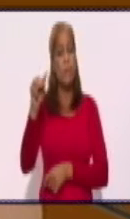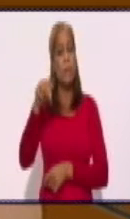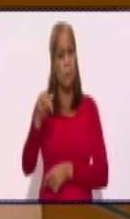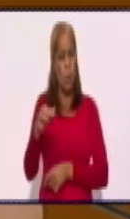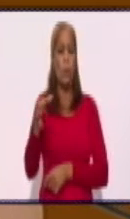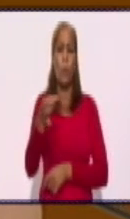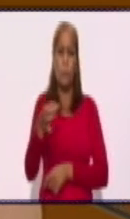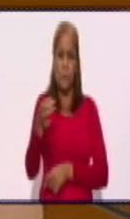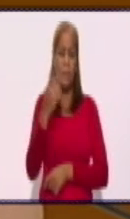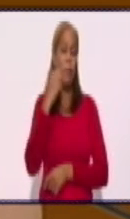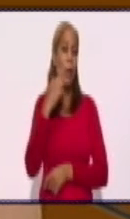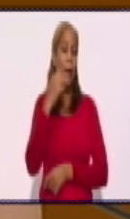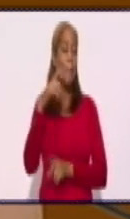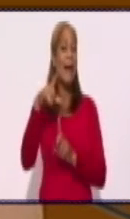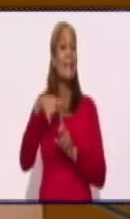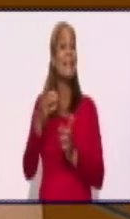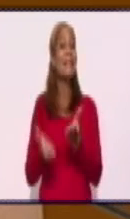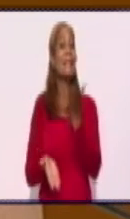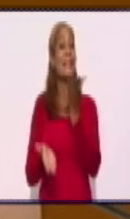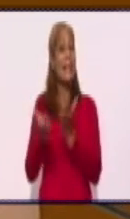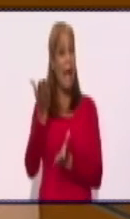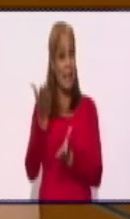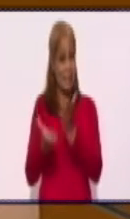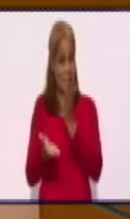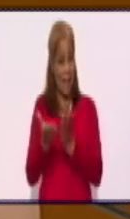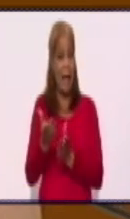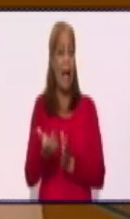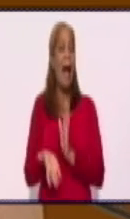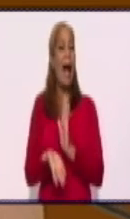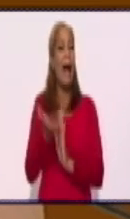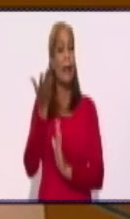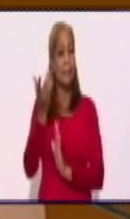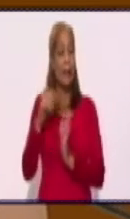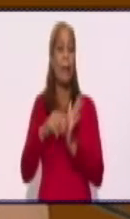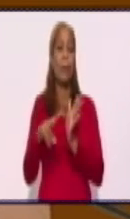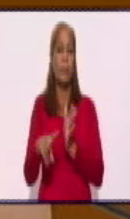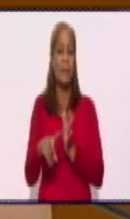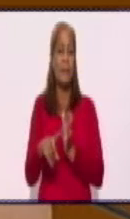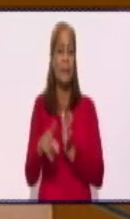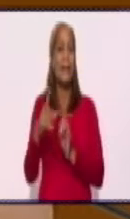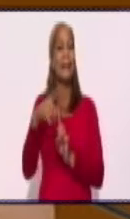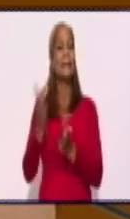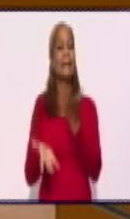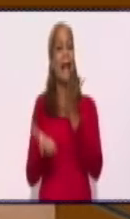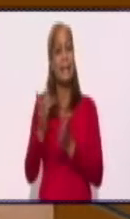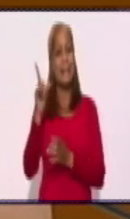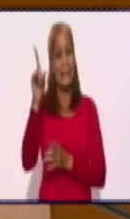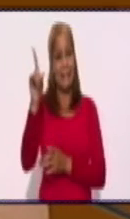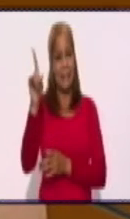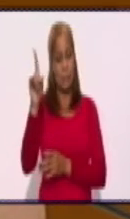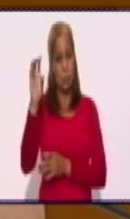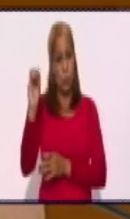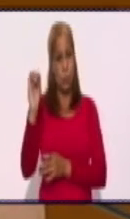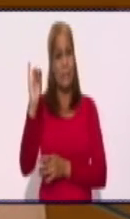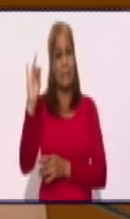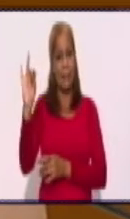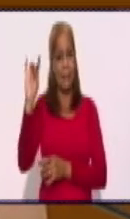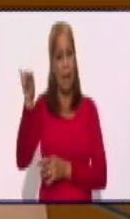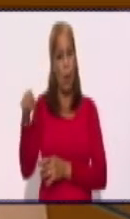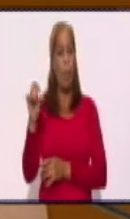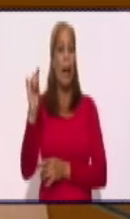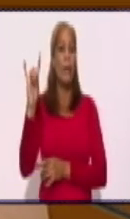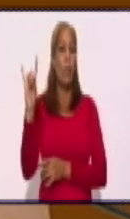tienen una mayor tasa de incidencia y la provincia tiene una tasa de incidencia de 207,9. Doctora,